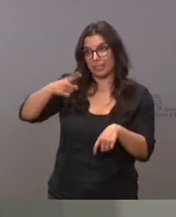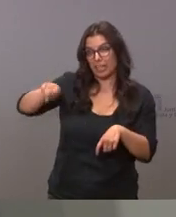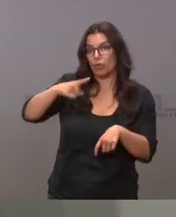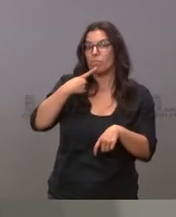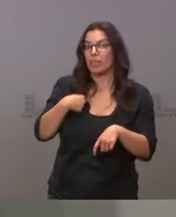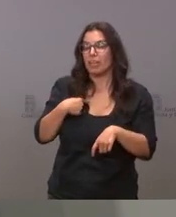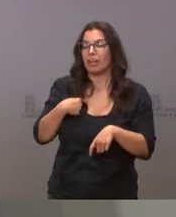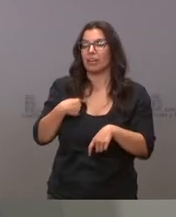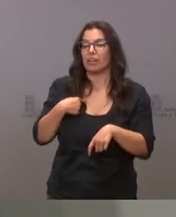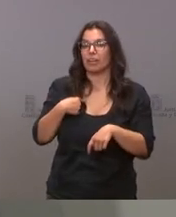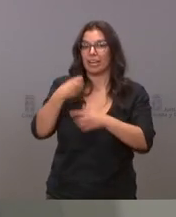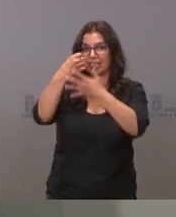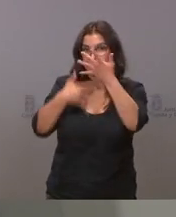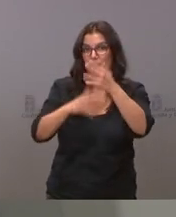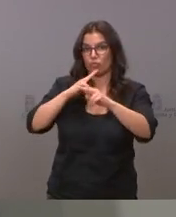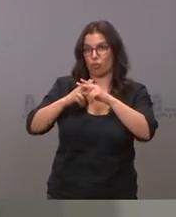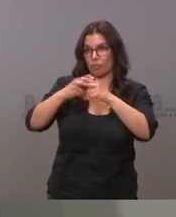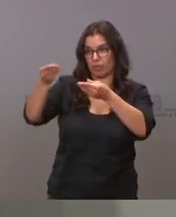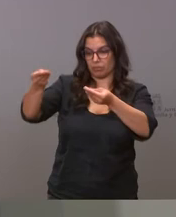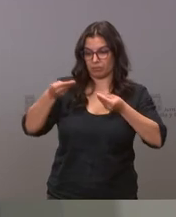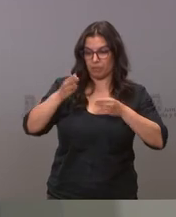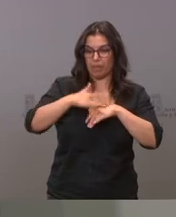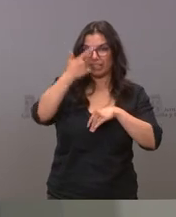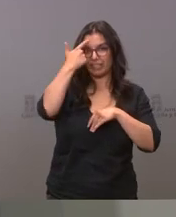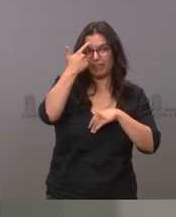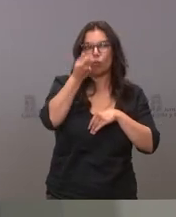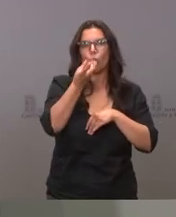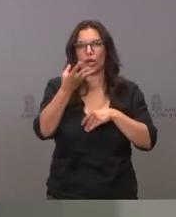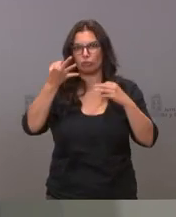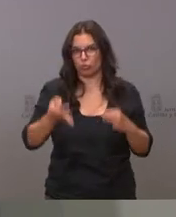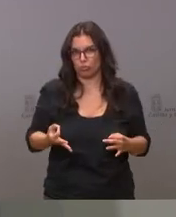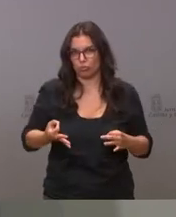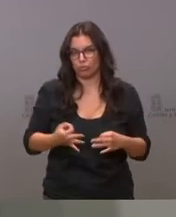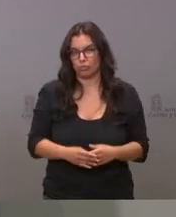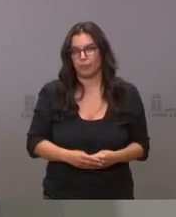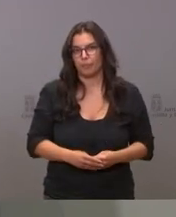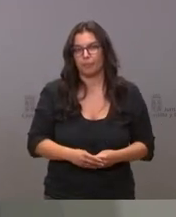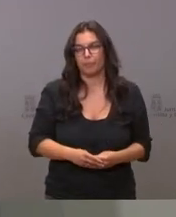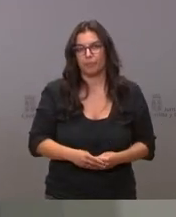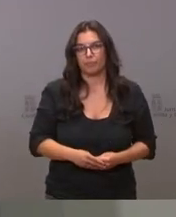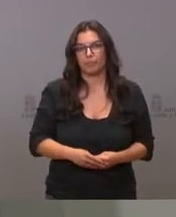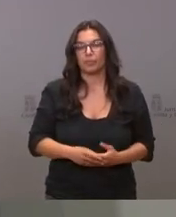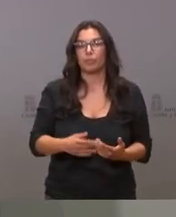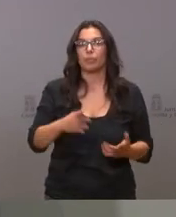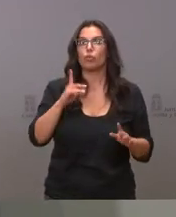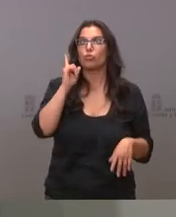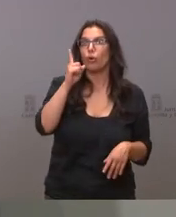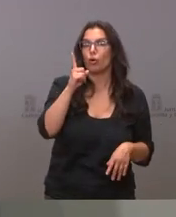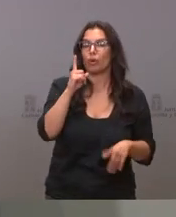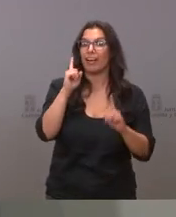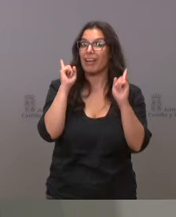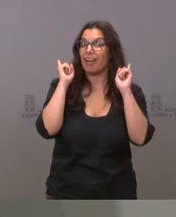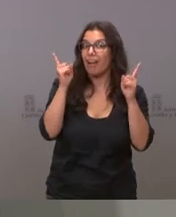proporcionen un listado para saber de cuántas personas estamos hablando solamente insisto para aquellos casos